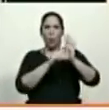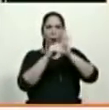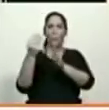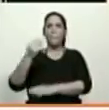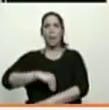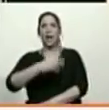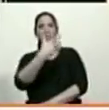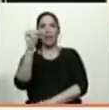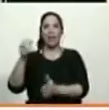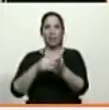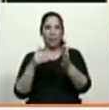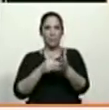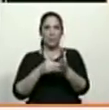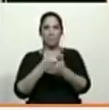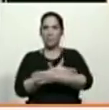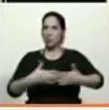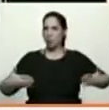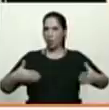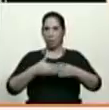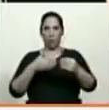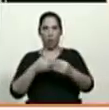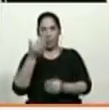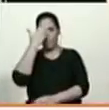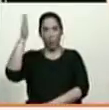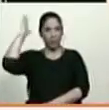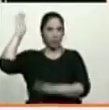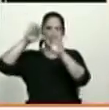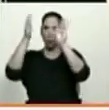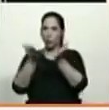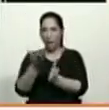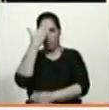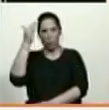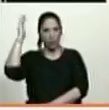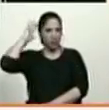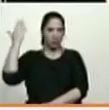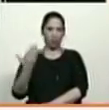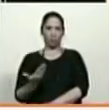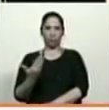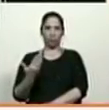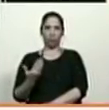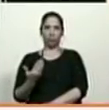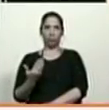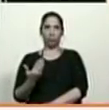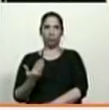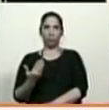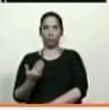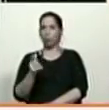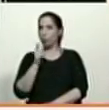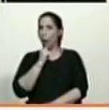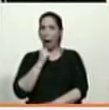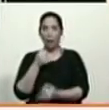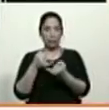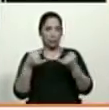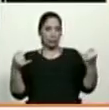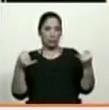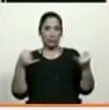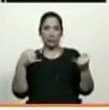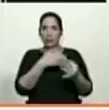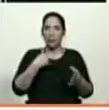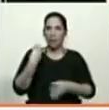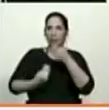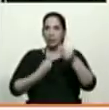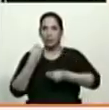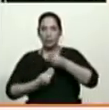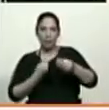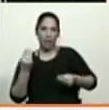Es una hipocresía mundial, es una hipocresía sin límite lo que se pretende hacer con